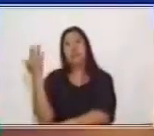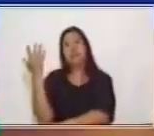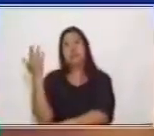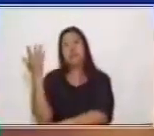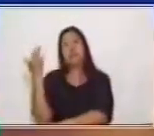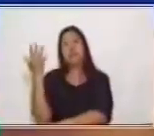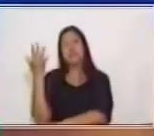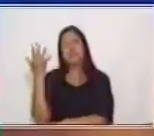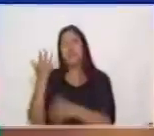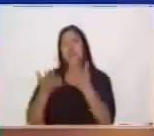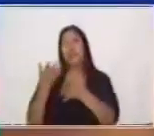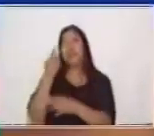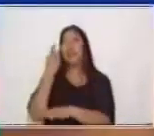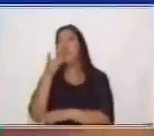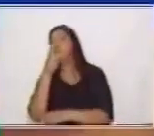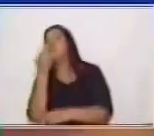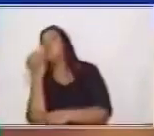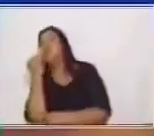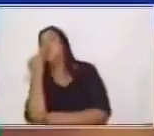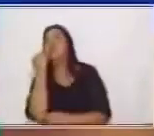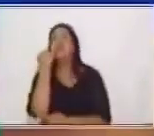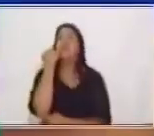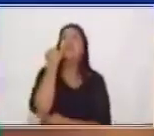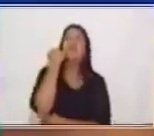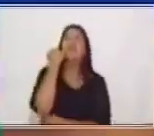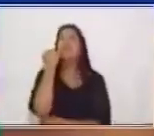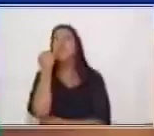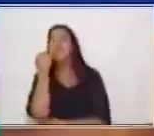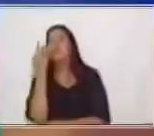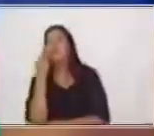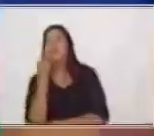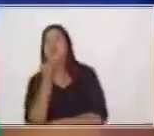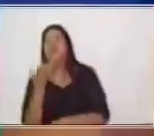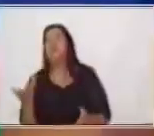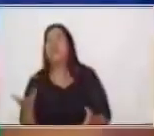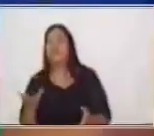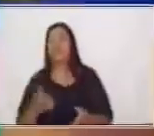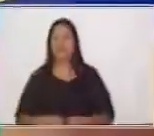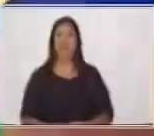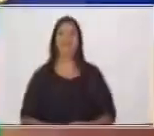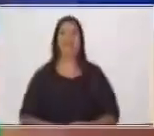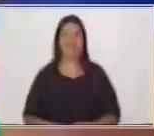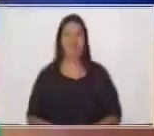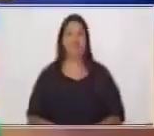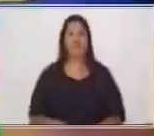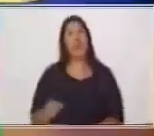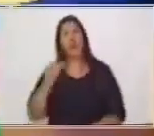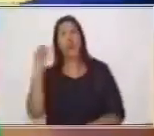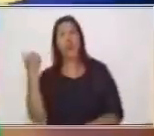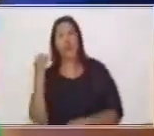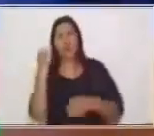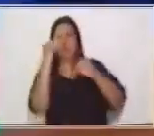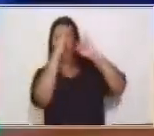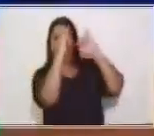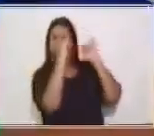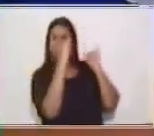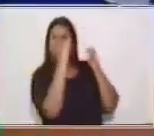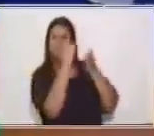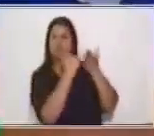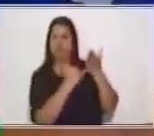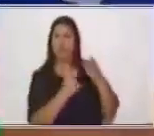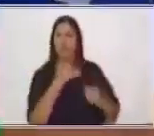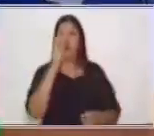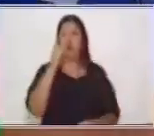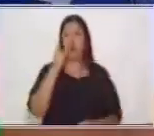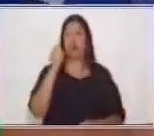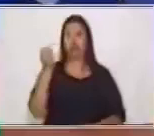¿Verdad? Están emocionados, están contentos porque van a ver un show. Y veamos aquí en nuestra siguiente imagen, vemos un malabarista,